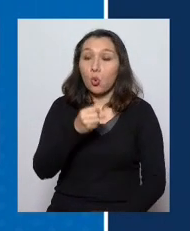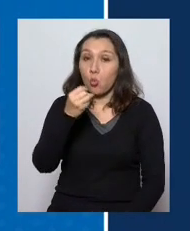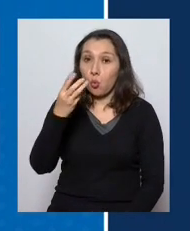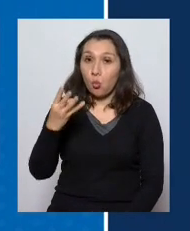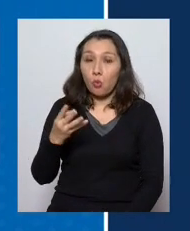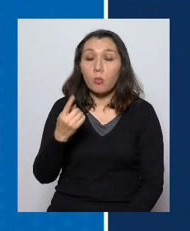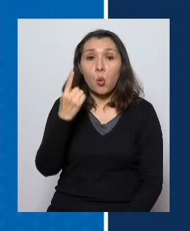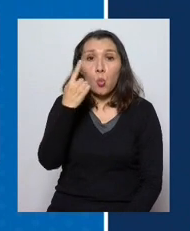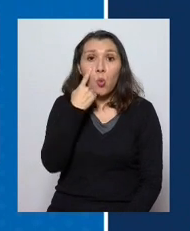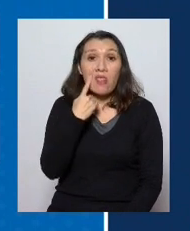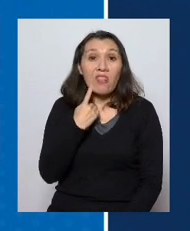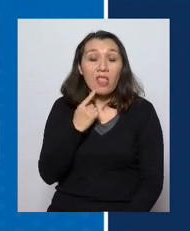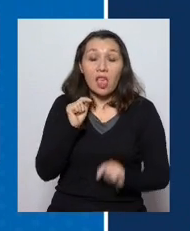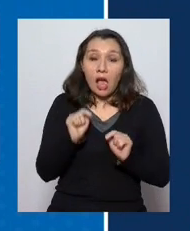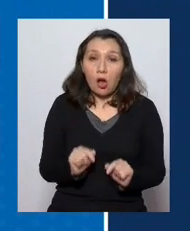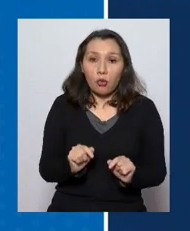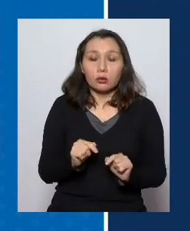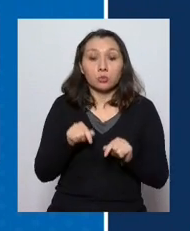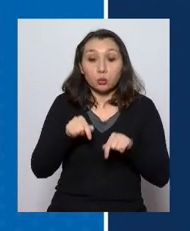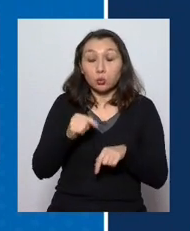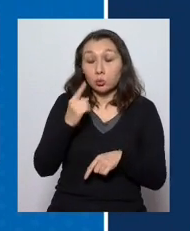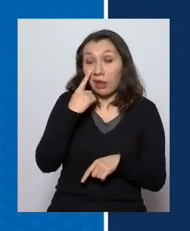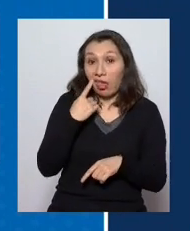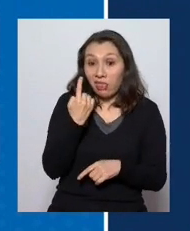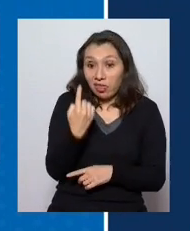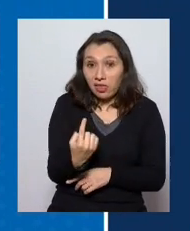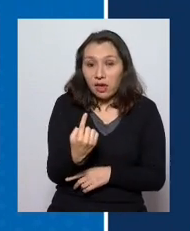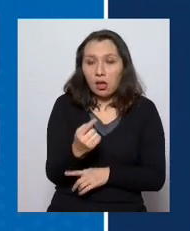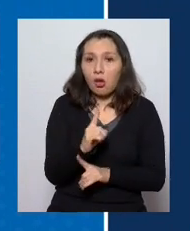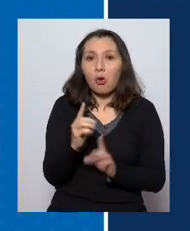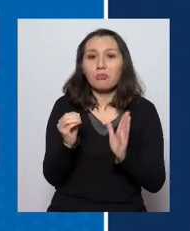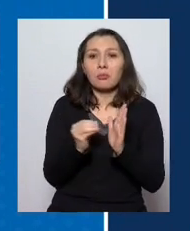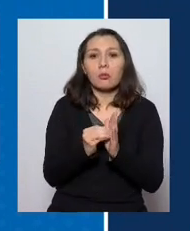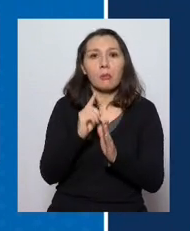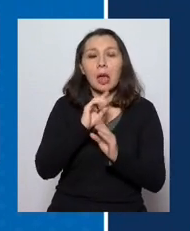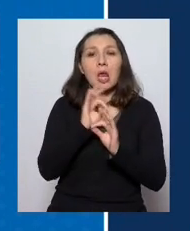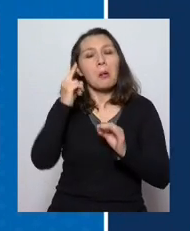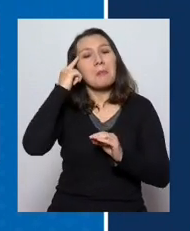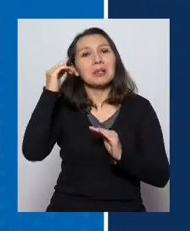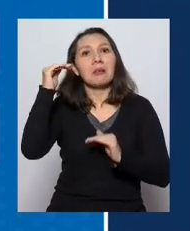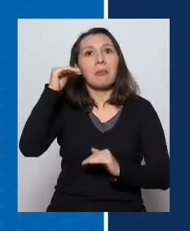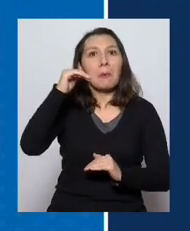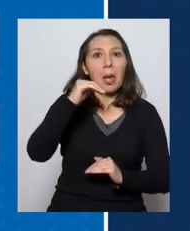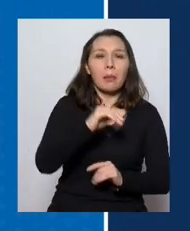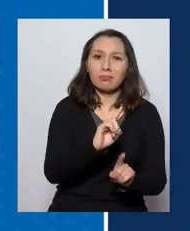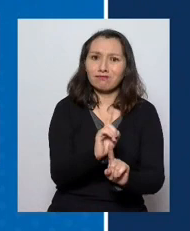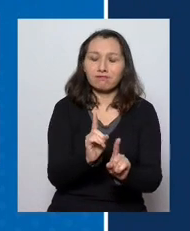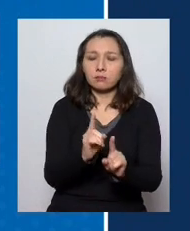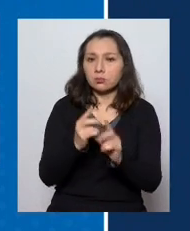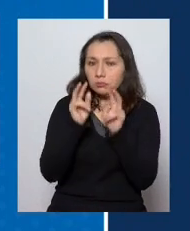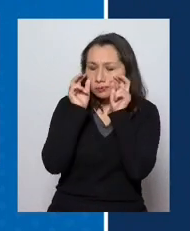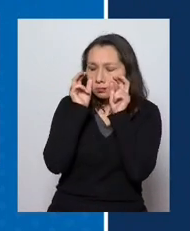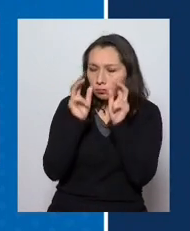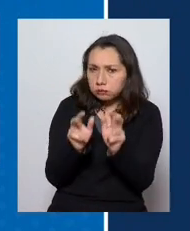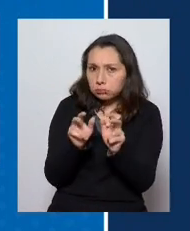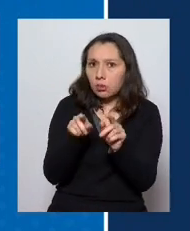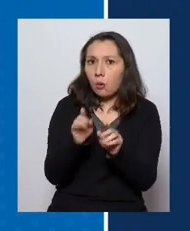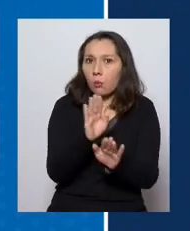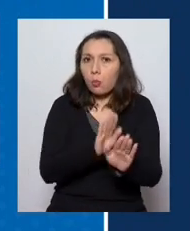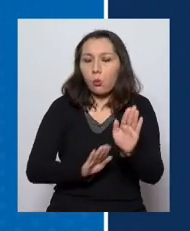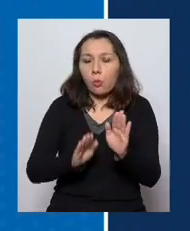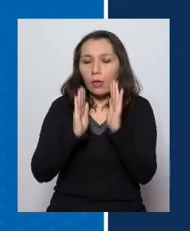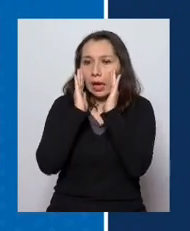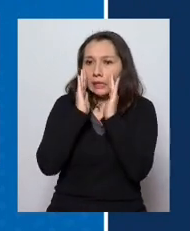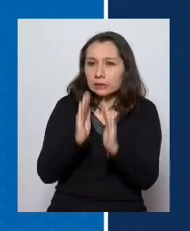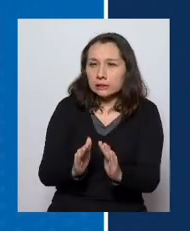que es de un solo día y que este solo día obviamente no marca ninguna tendencia. Debemos seguir atentos a poder